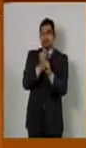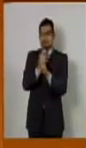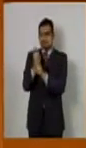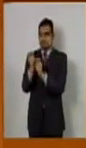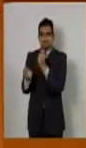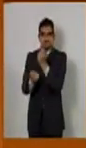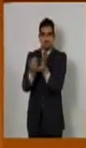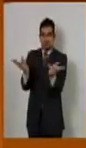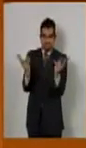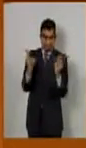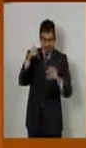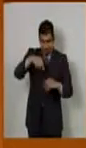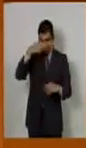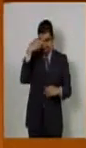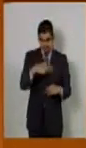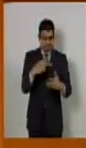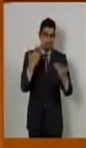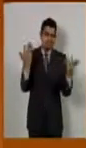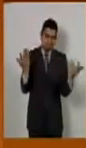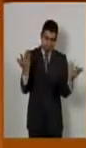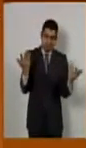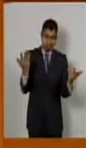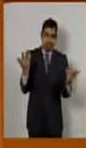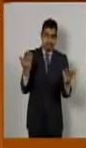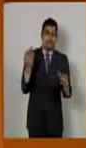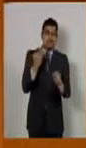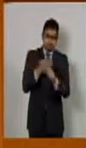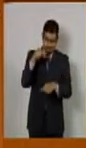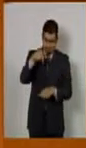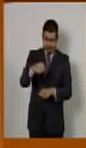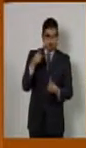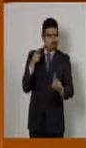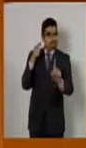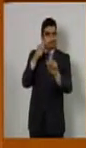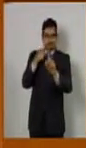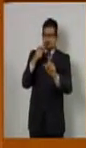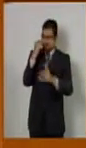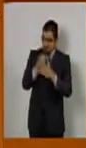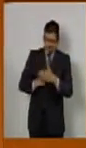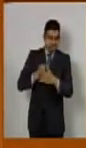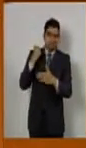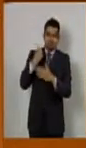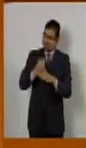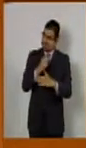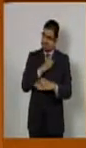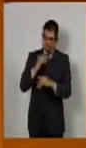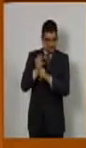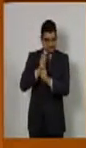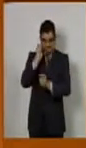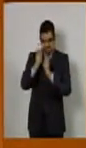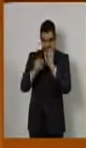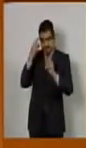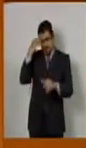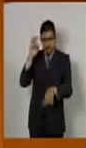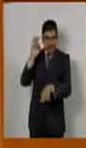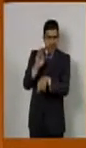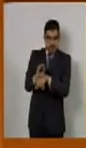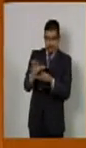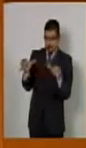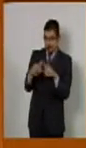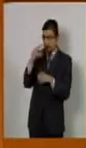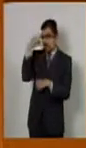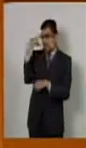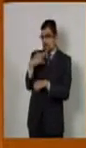científica en nuestro país. Es aún mayor la lucha que tendremos que librar para proteger nuestro país